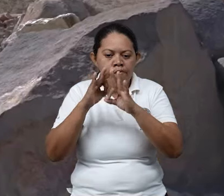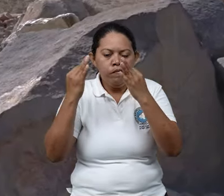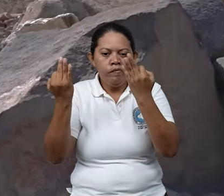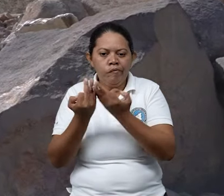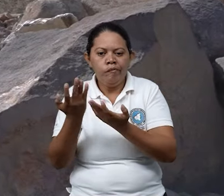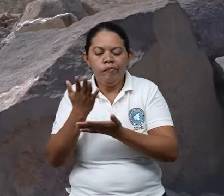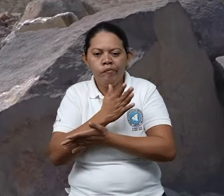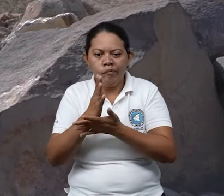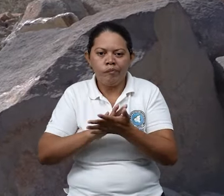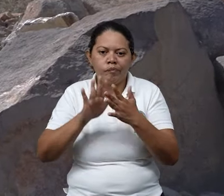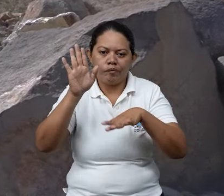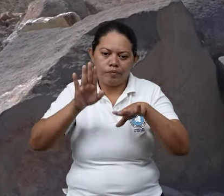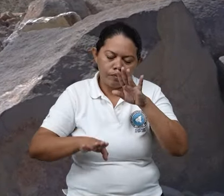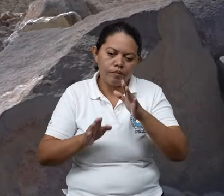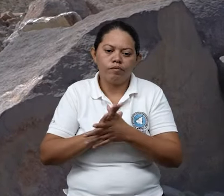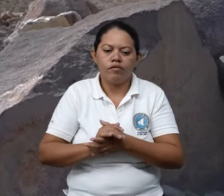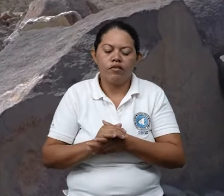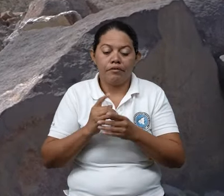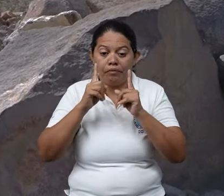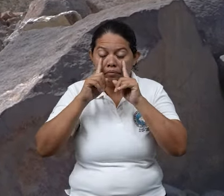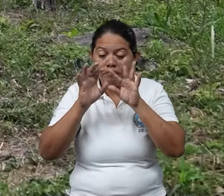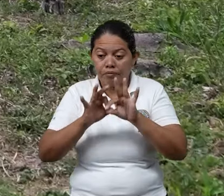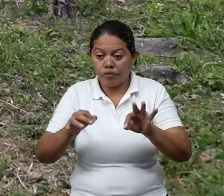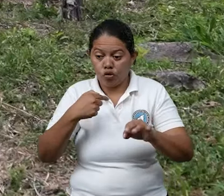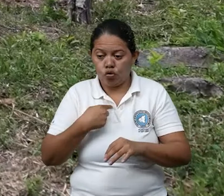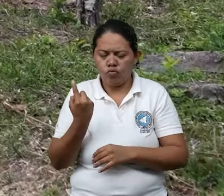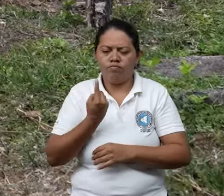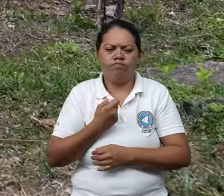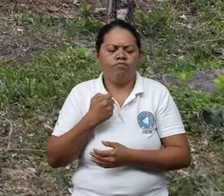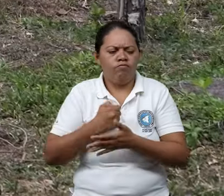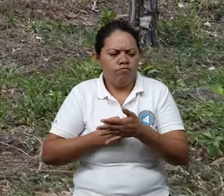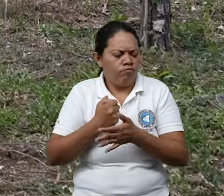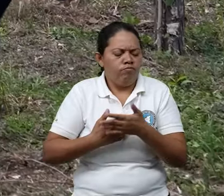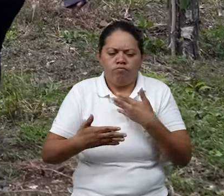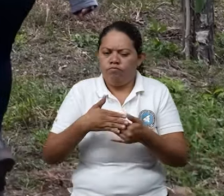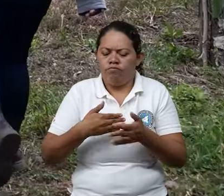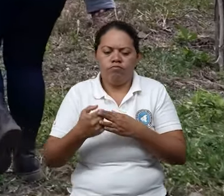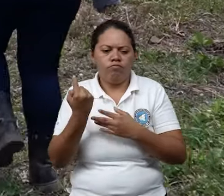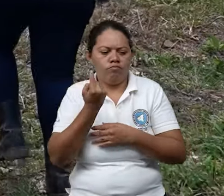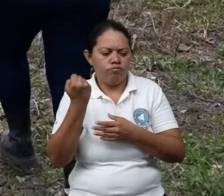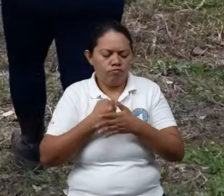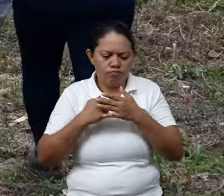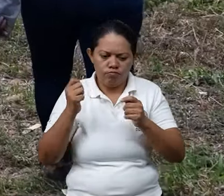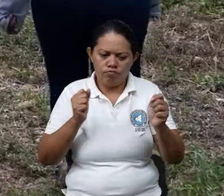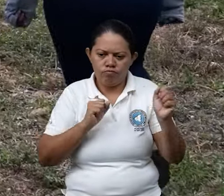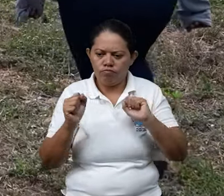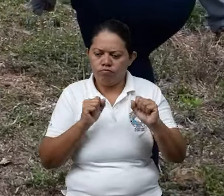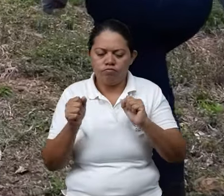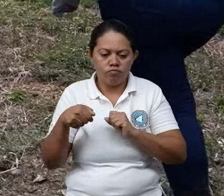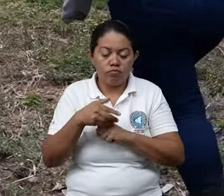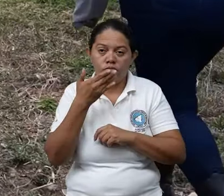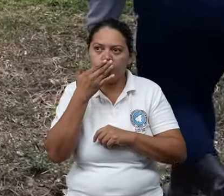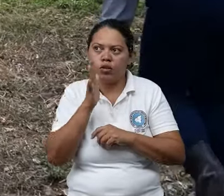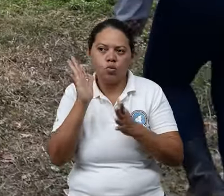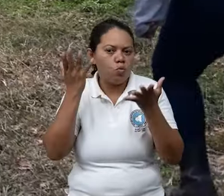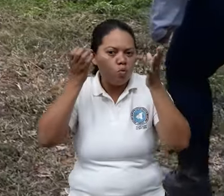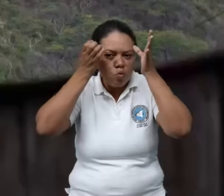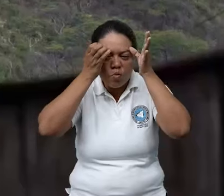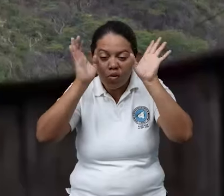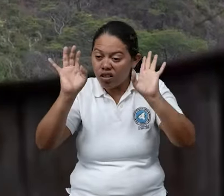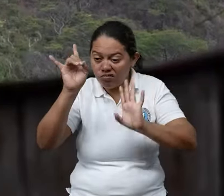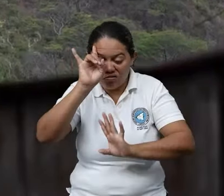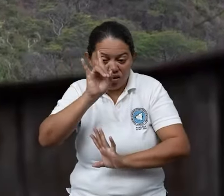activas a salvarse por sí mismas ante cualquier eventualidad que venga mala de cualquier